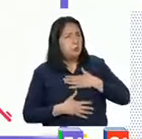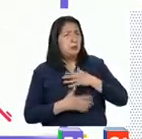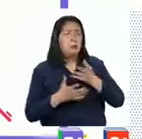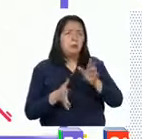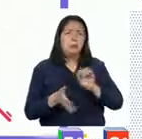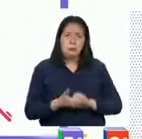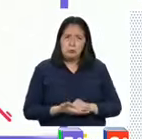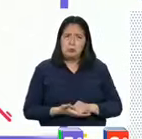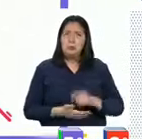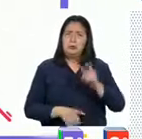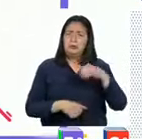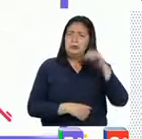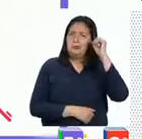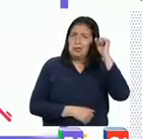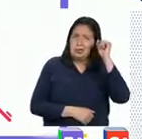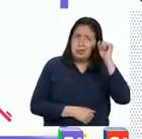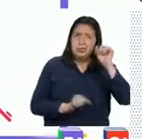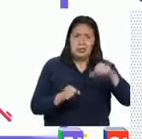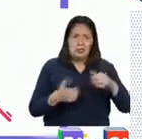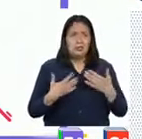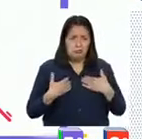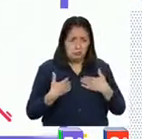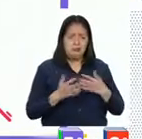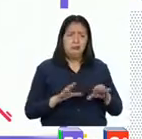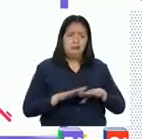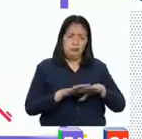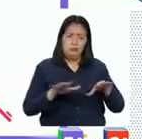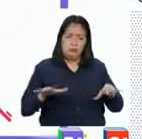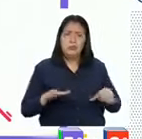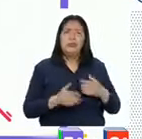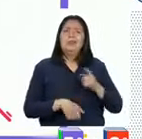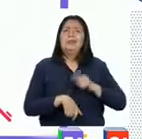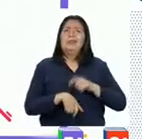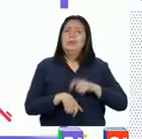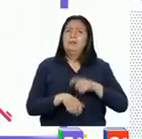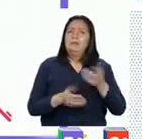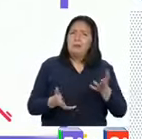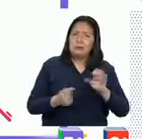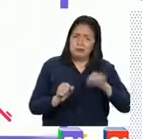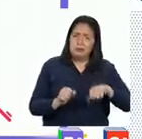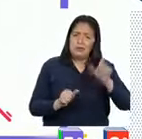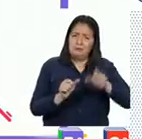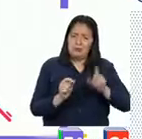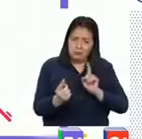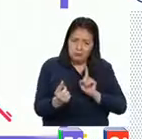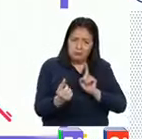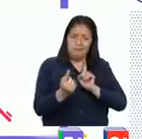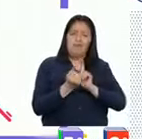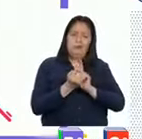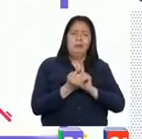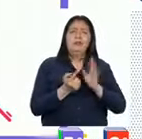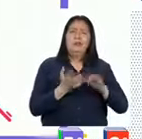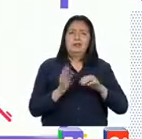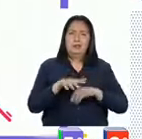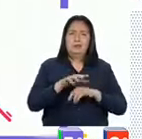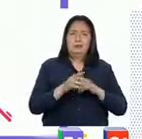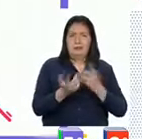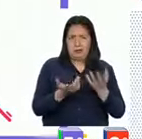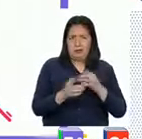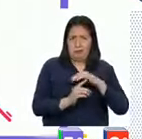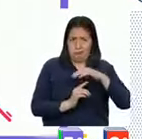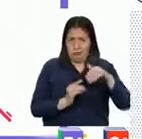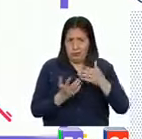y que es un derecho establecer qué tanto y en qué momento pueden acercarse a ti las personas que te rodean,